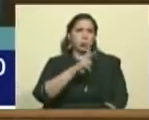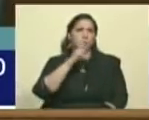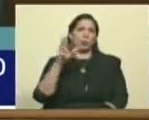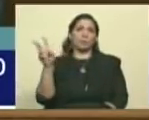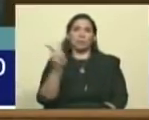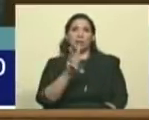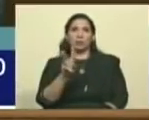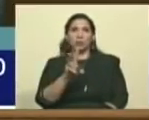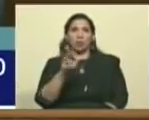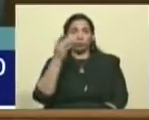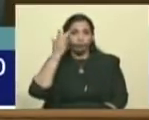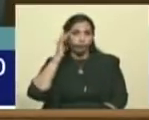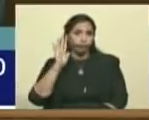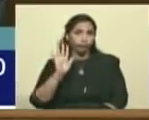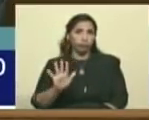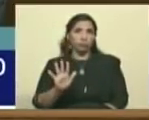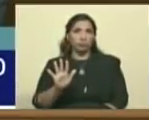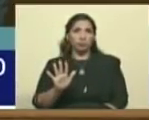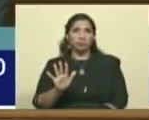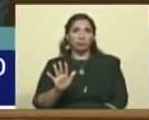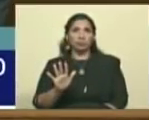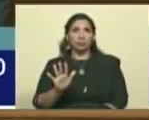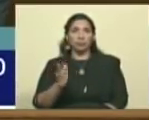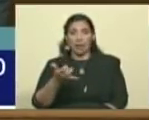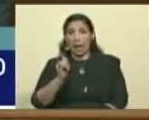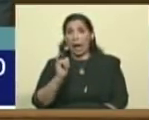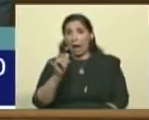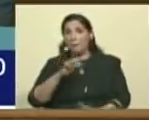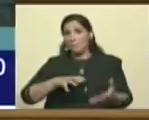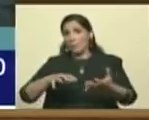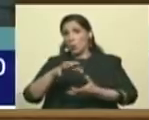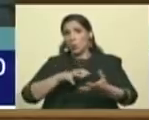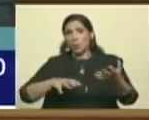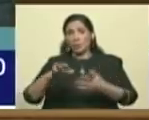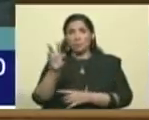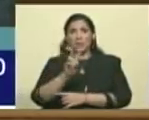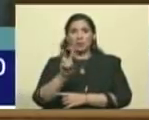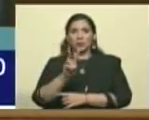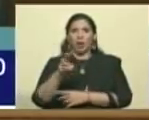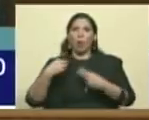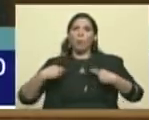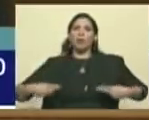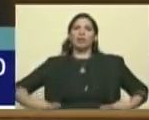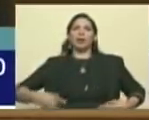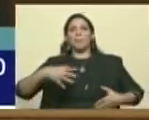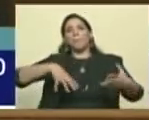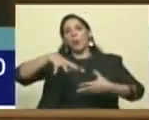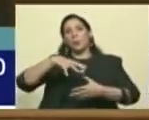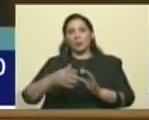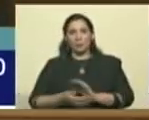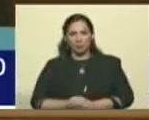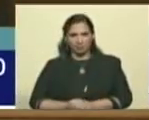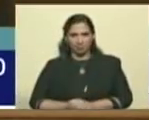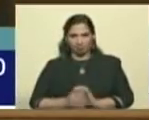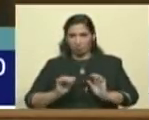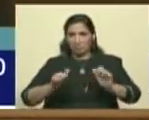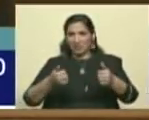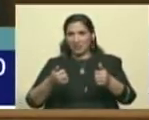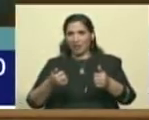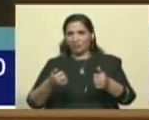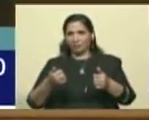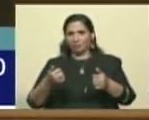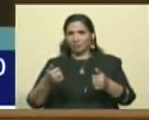trataron de fijar que lo que hay es una crisis en Venezuela, la crisis humanitaria, comenzaron por ahí. La crisis humanitaria en Venezuela.